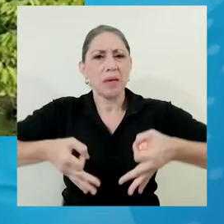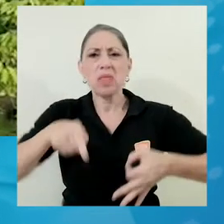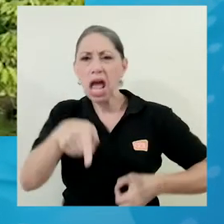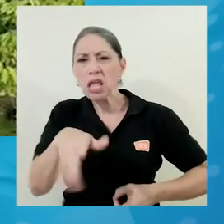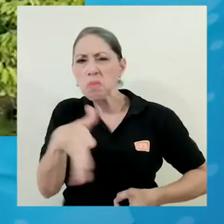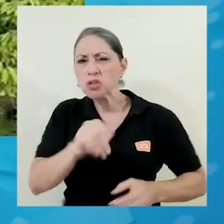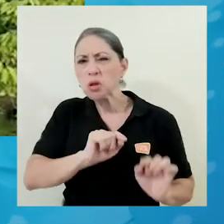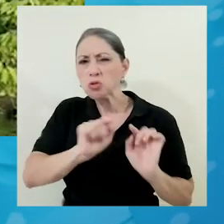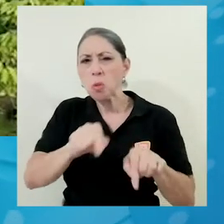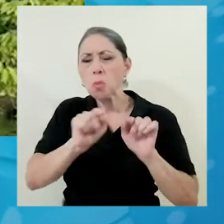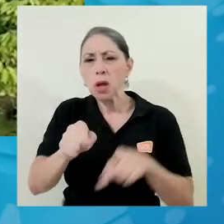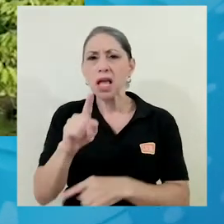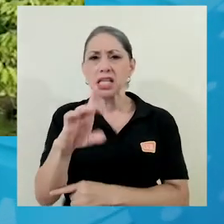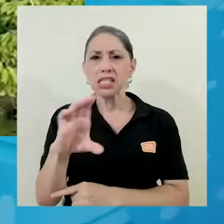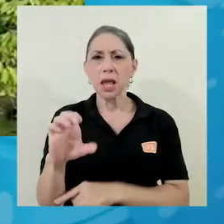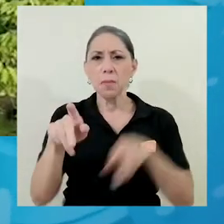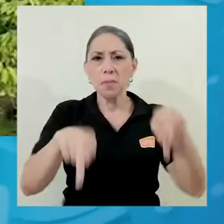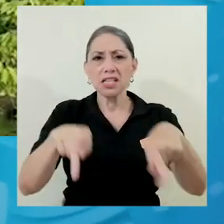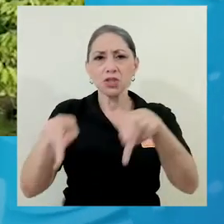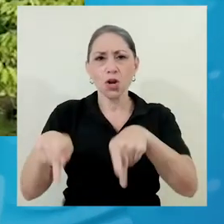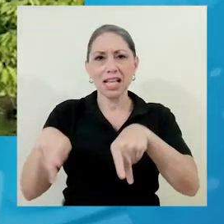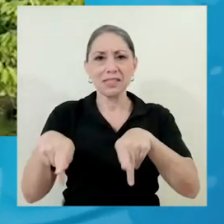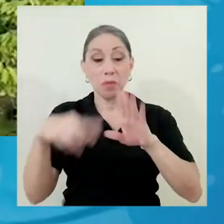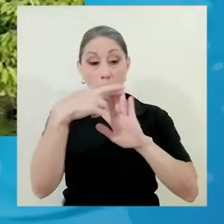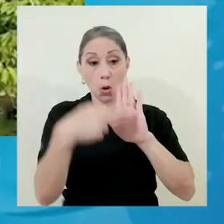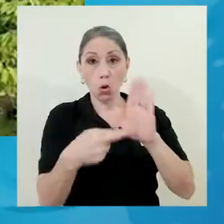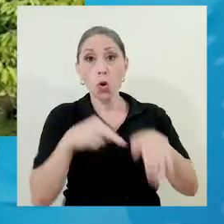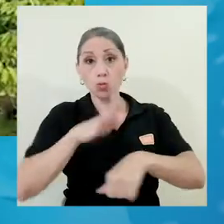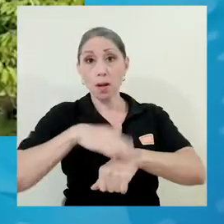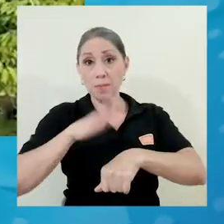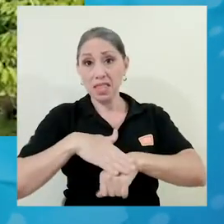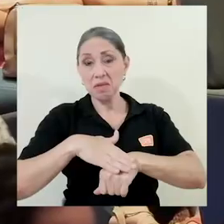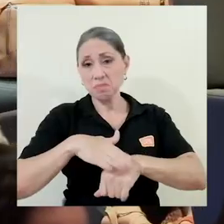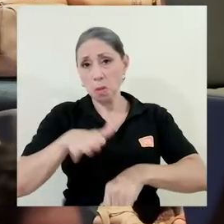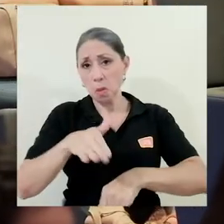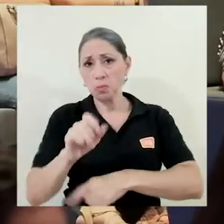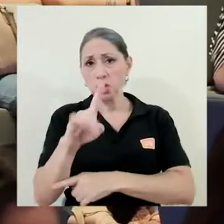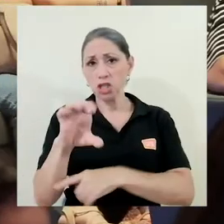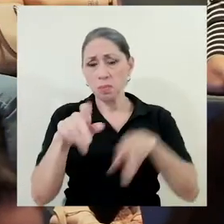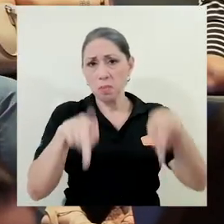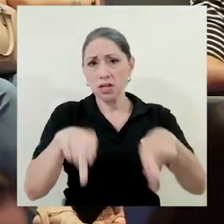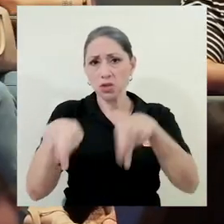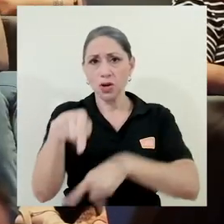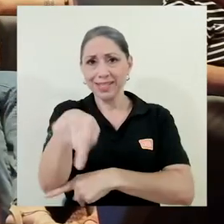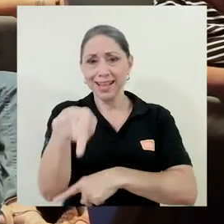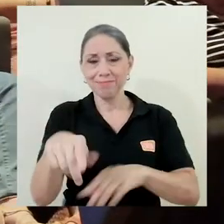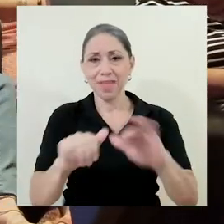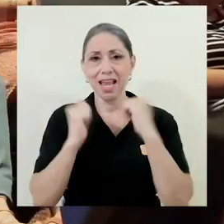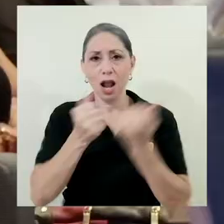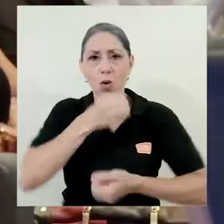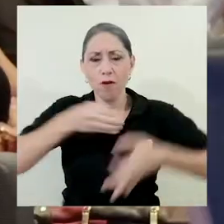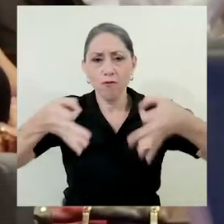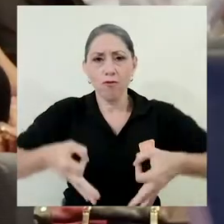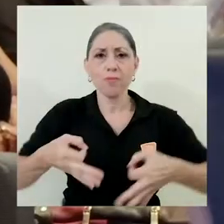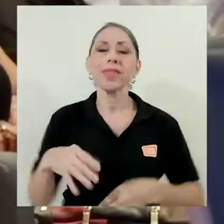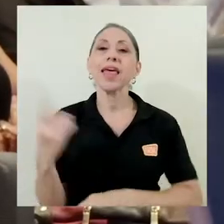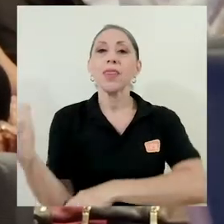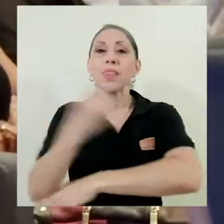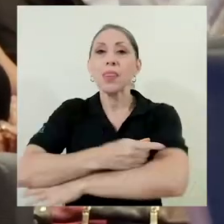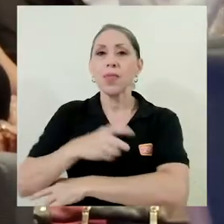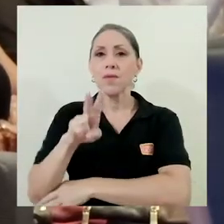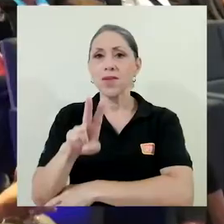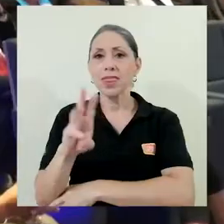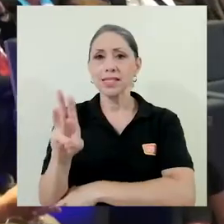alrededor de 100 personas, que es lo que los protocolos nos permiten tener en el Aula Magna en esta condición. El 26 de agosto